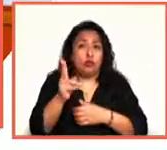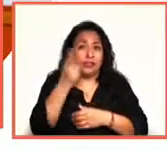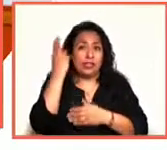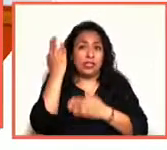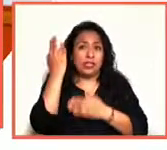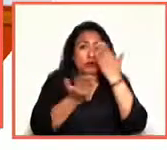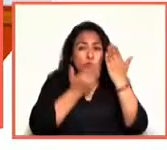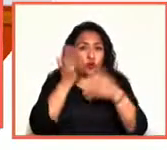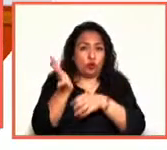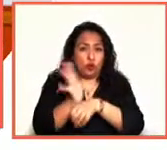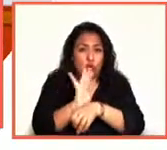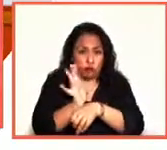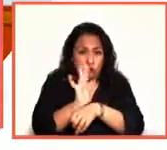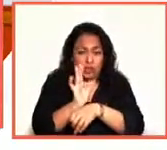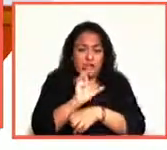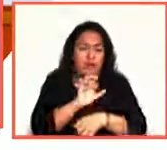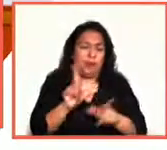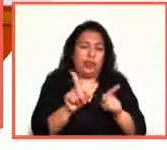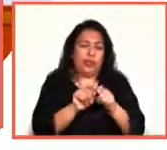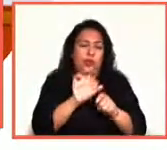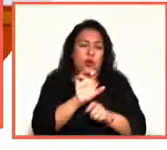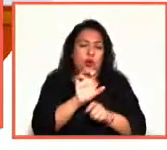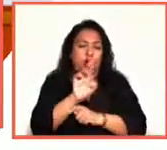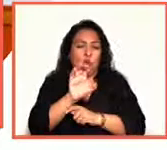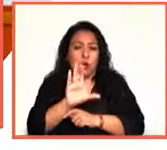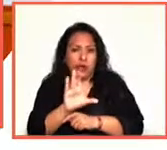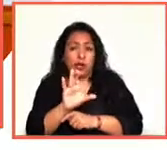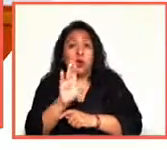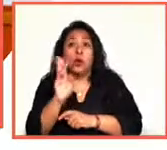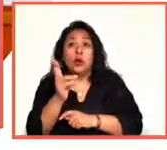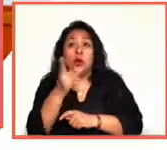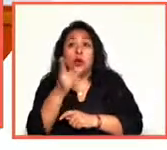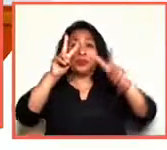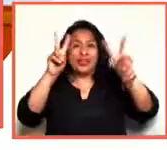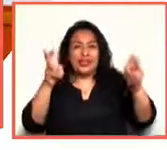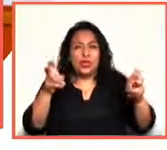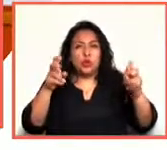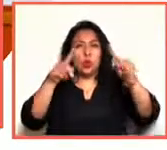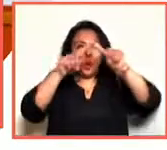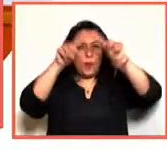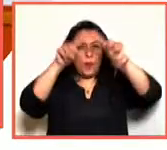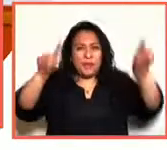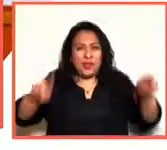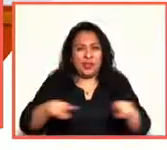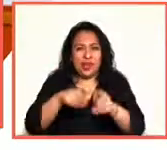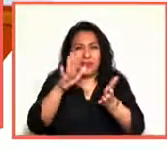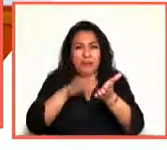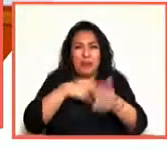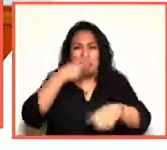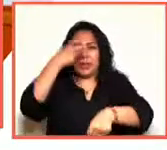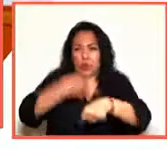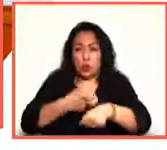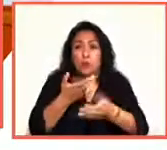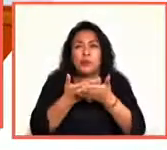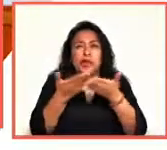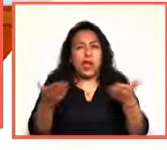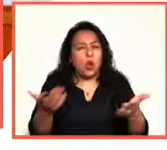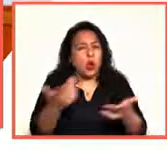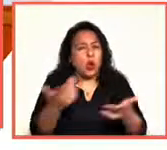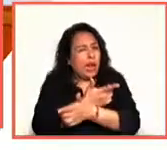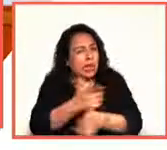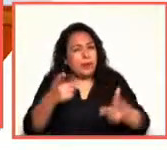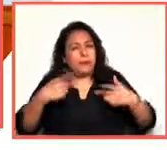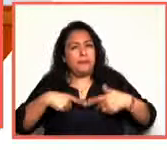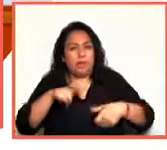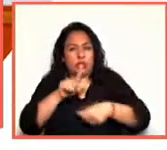Cinematográficos, el CUEC, de la UNAM, bajo el título Pantalla de Cartón. Aunque ahora, la aproximación más libre y personal que realiza de estos